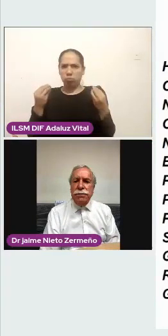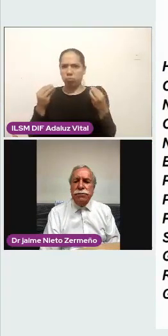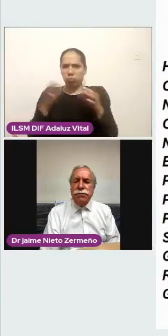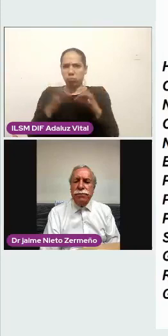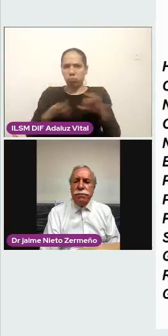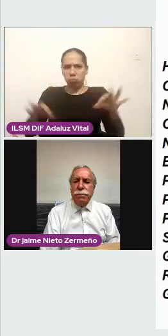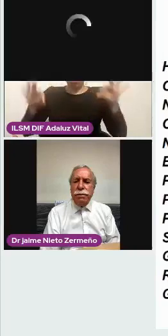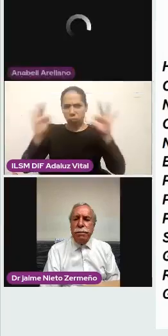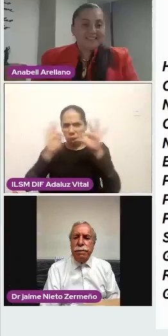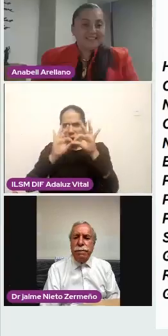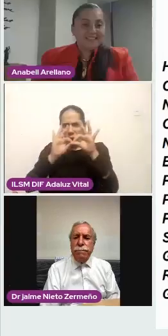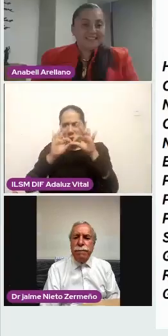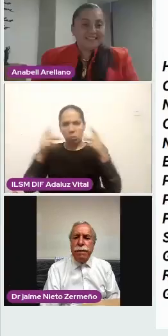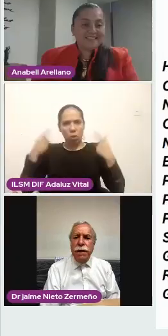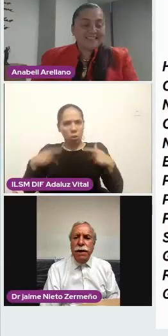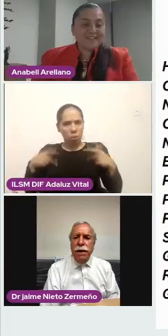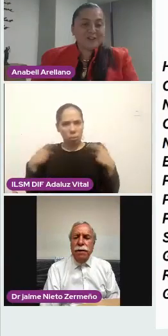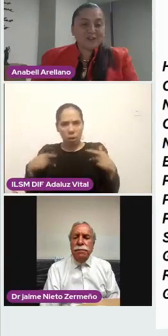siguiente.